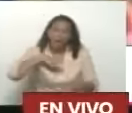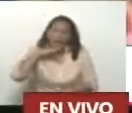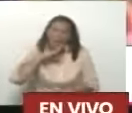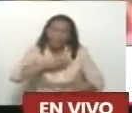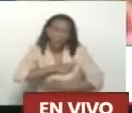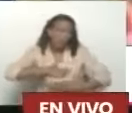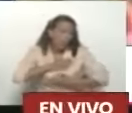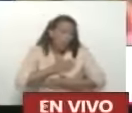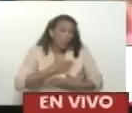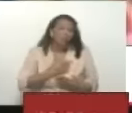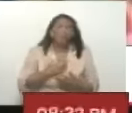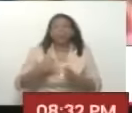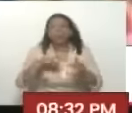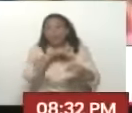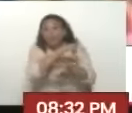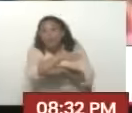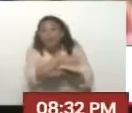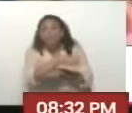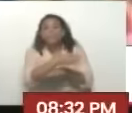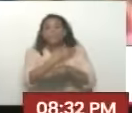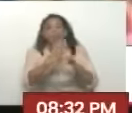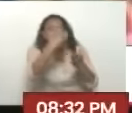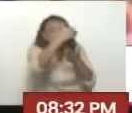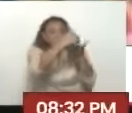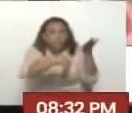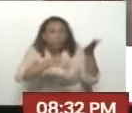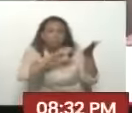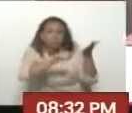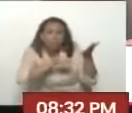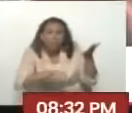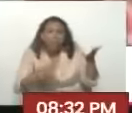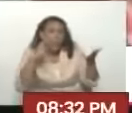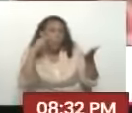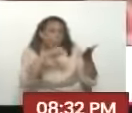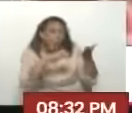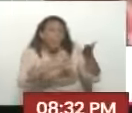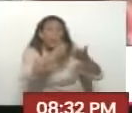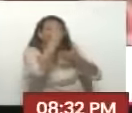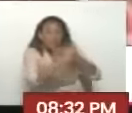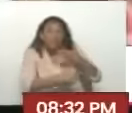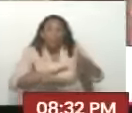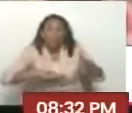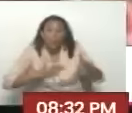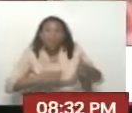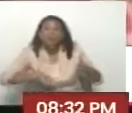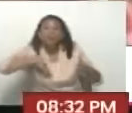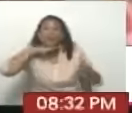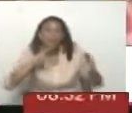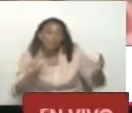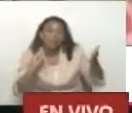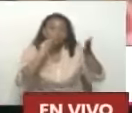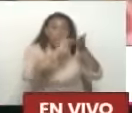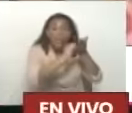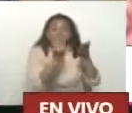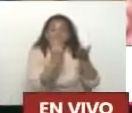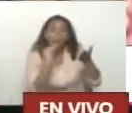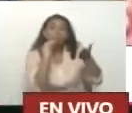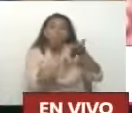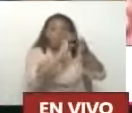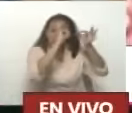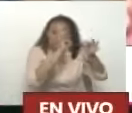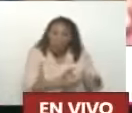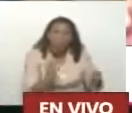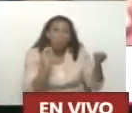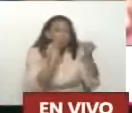alcanzar Entonces nosotros Nos fuimos a nuestra agenda Concreta de acción Y vimos qué proyectos Podíamos ir trabajando Para que fueran 100